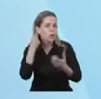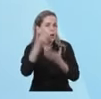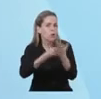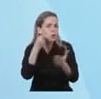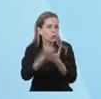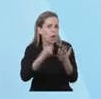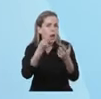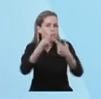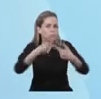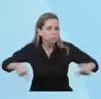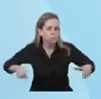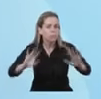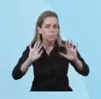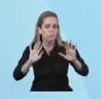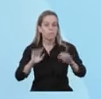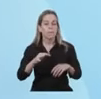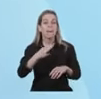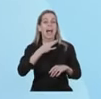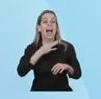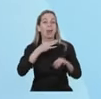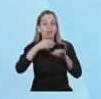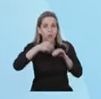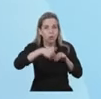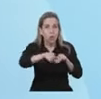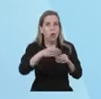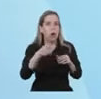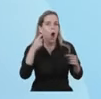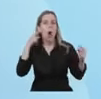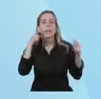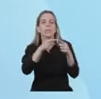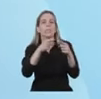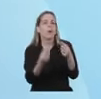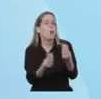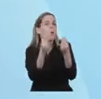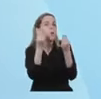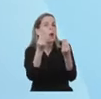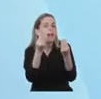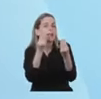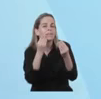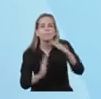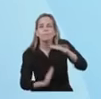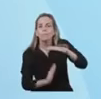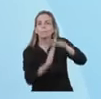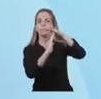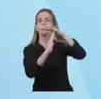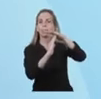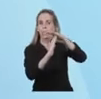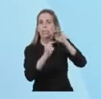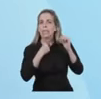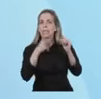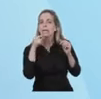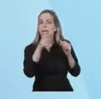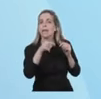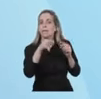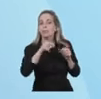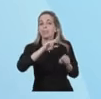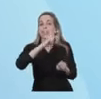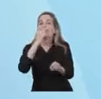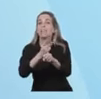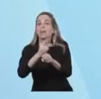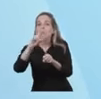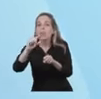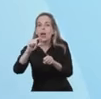para el mes de agosto? Nuestra prioridad es aumentar el porcentaje de segundas dosis,